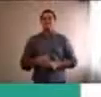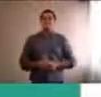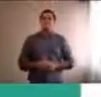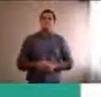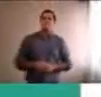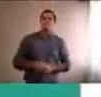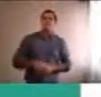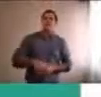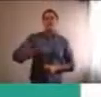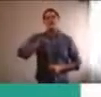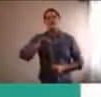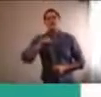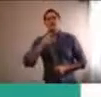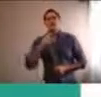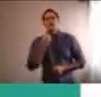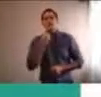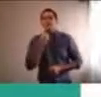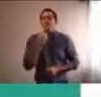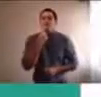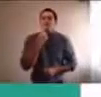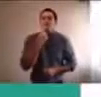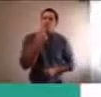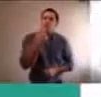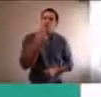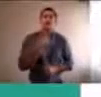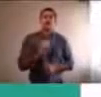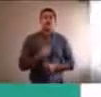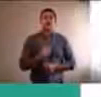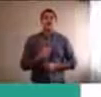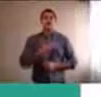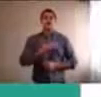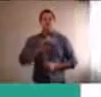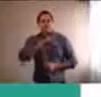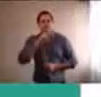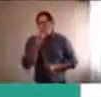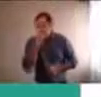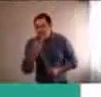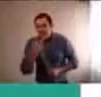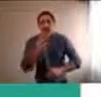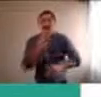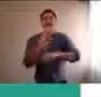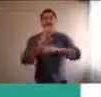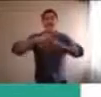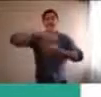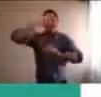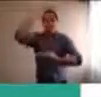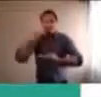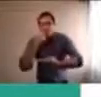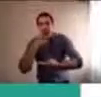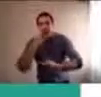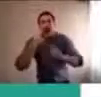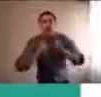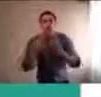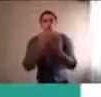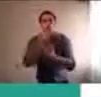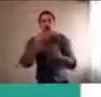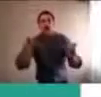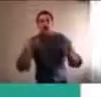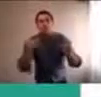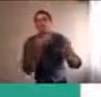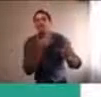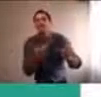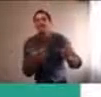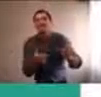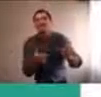estaba el papá diciéndole qué es lo que le tenía que contestar, ¿no? Entonces, después tuvieron que empezar a surgir Zooms para ver